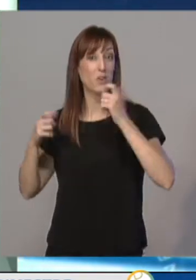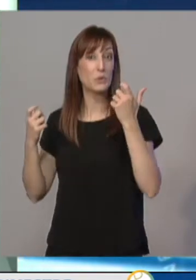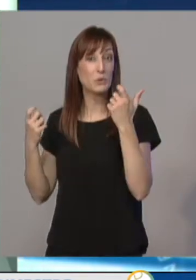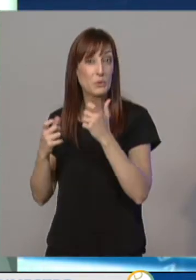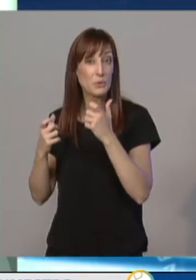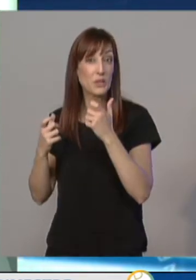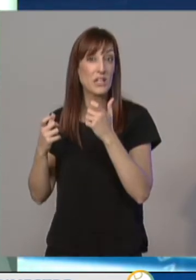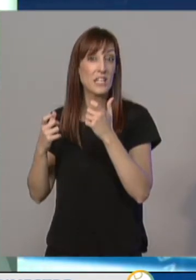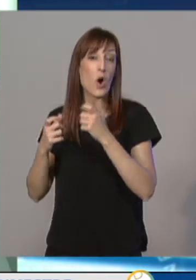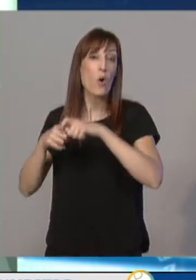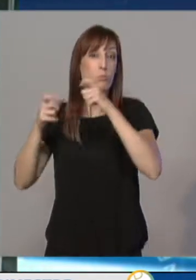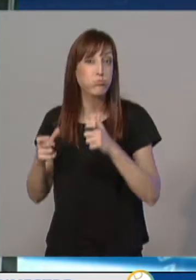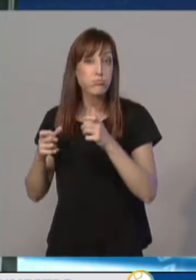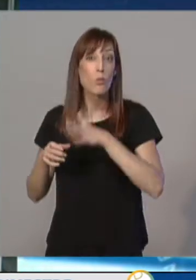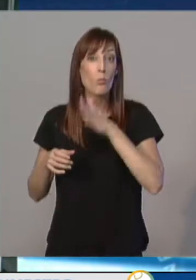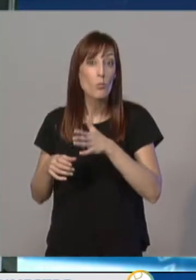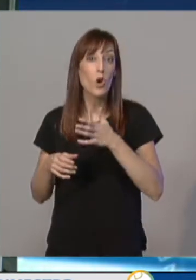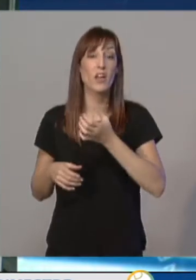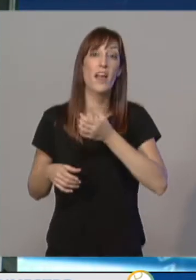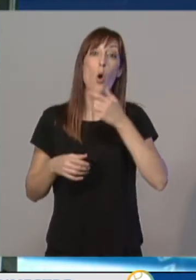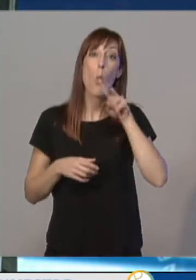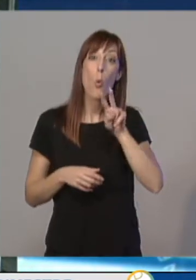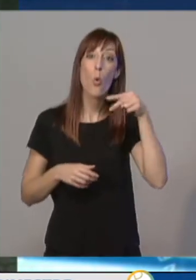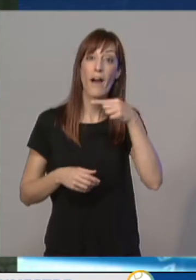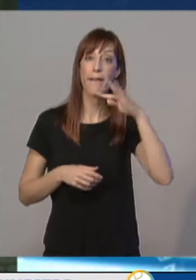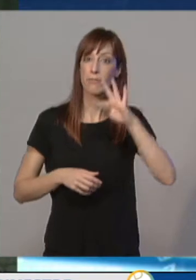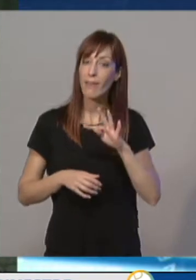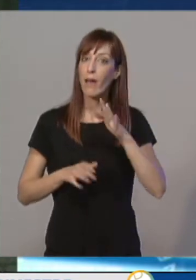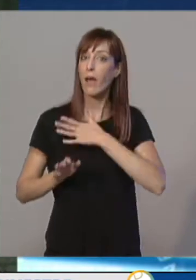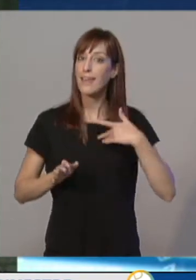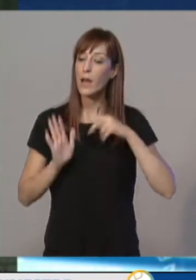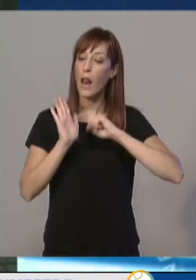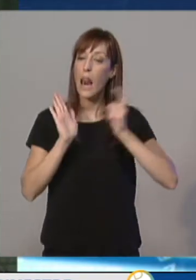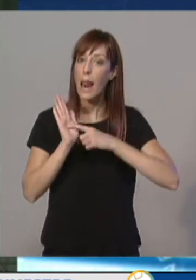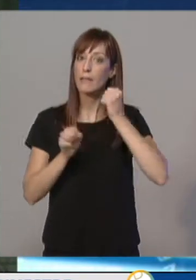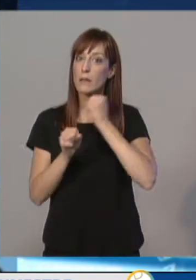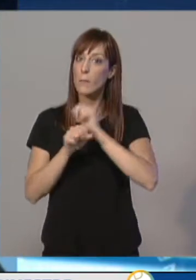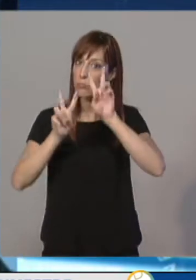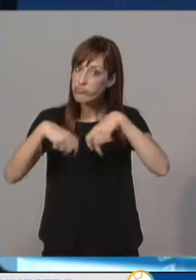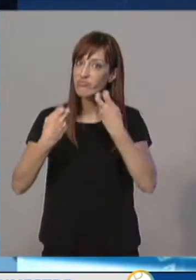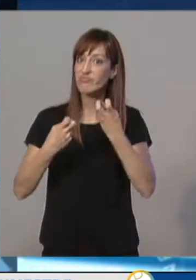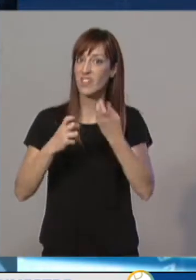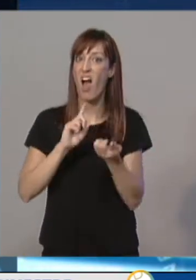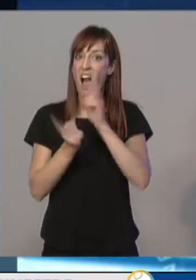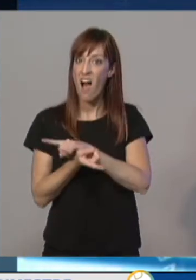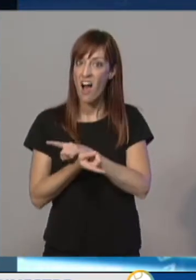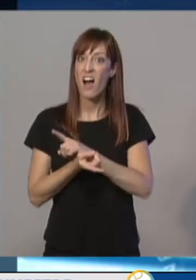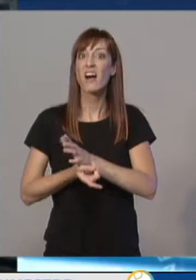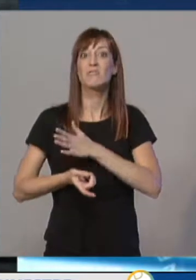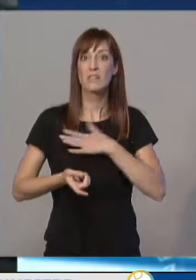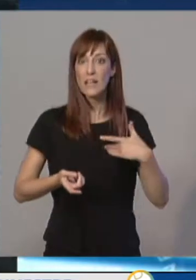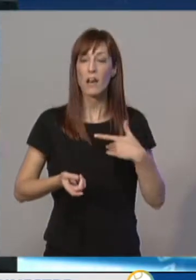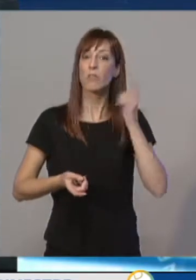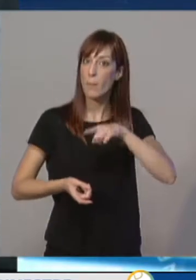urge a derrogar la reforma laboral para erradicar el empleo temporal y precario. Y en el mismo sentido, se muestra a comisiones